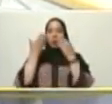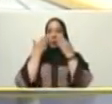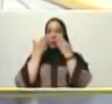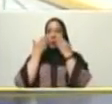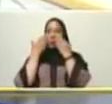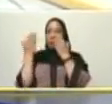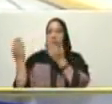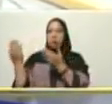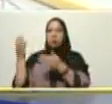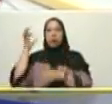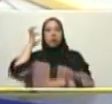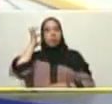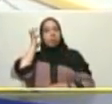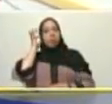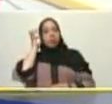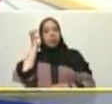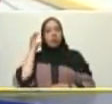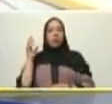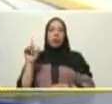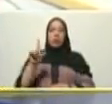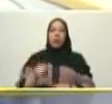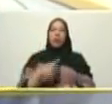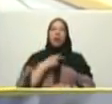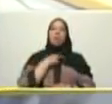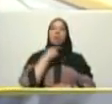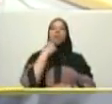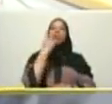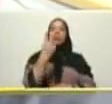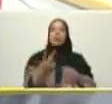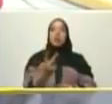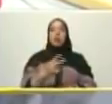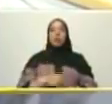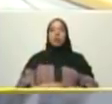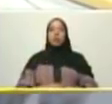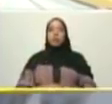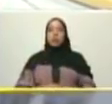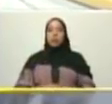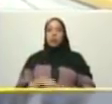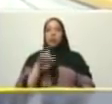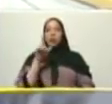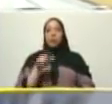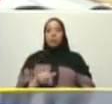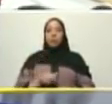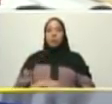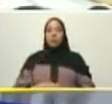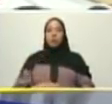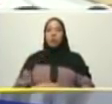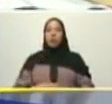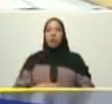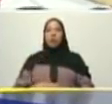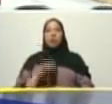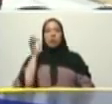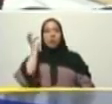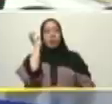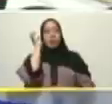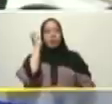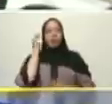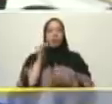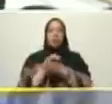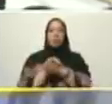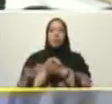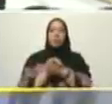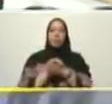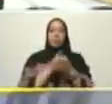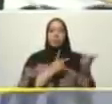la compañera Yasmín Riva vocera ya vamos a conversar con Yasmín y también la compañera Yorley Luna